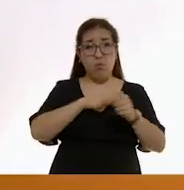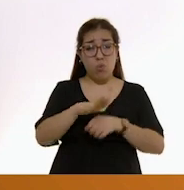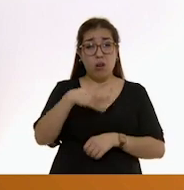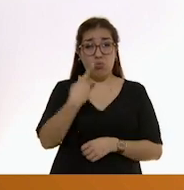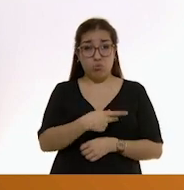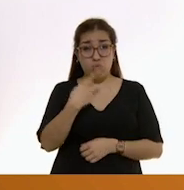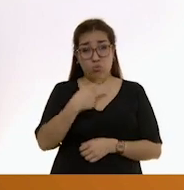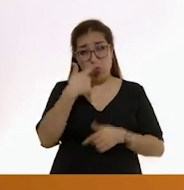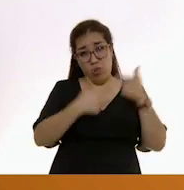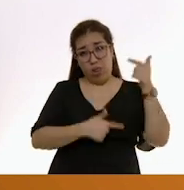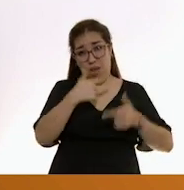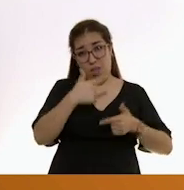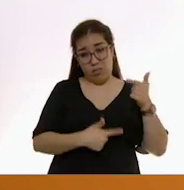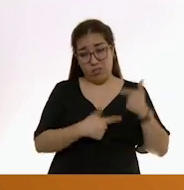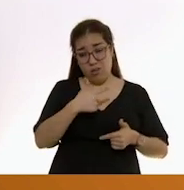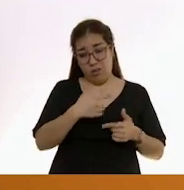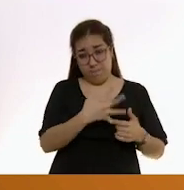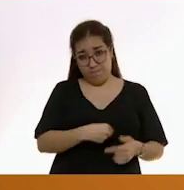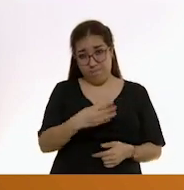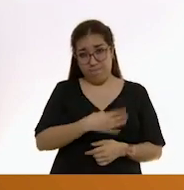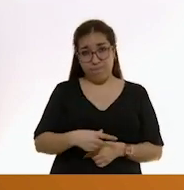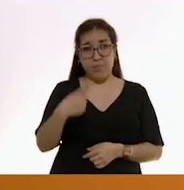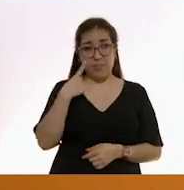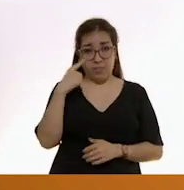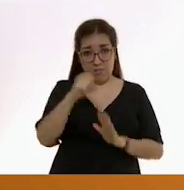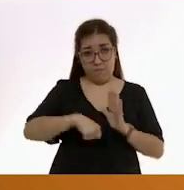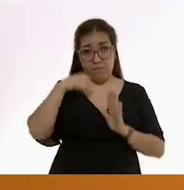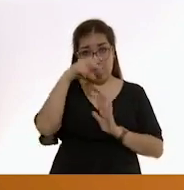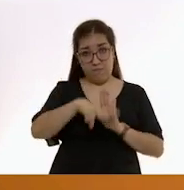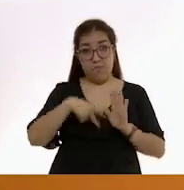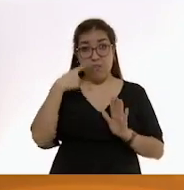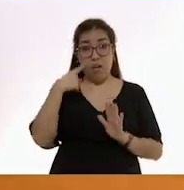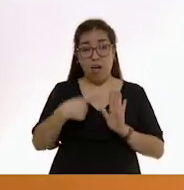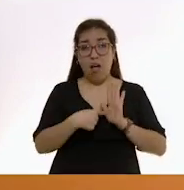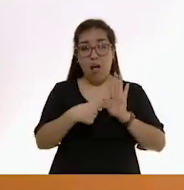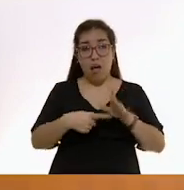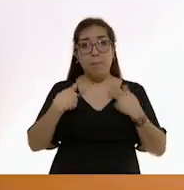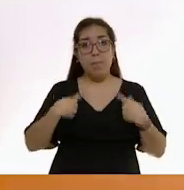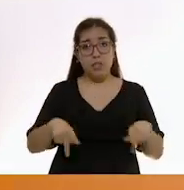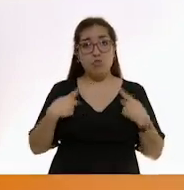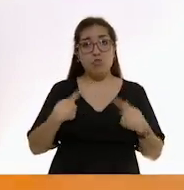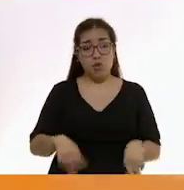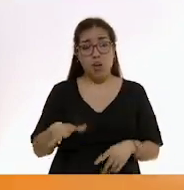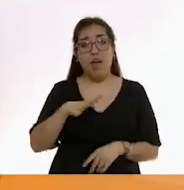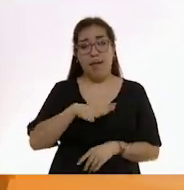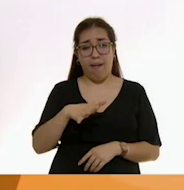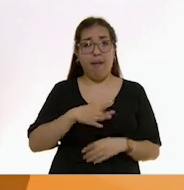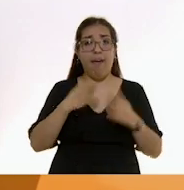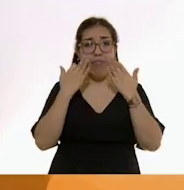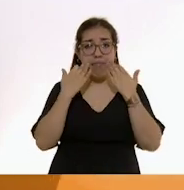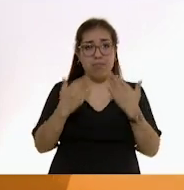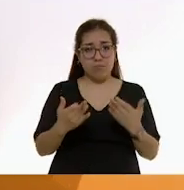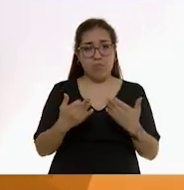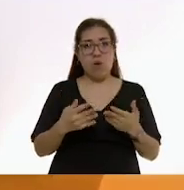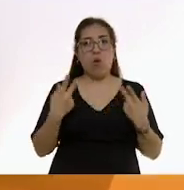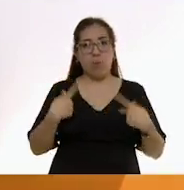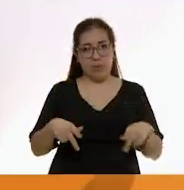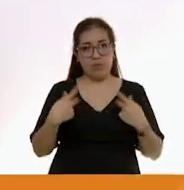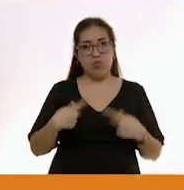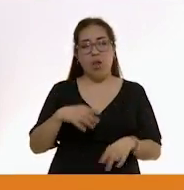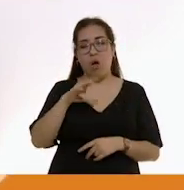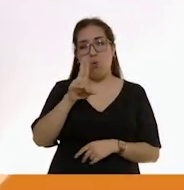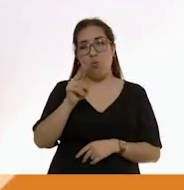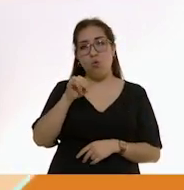propia leche. Te invitamos a observar en el siguiente vídeo testimonios de la séptima feria de la lactancia organizada por la